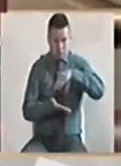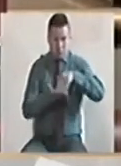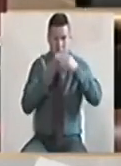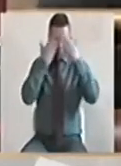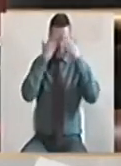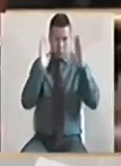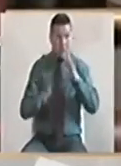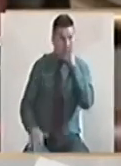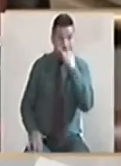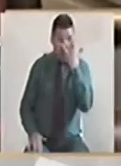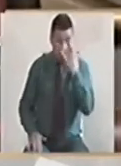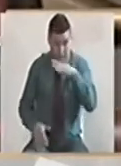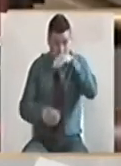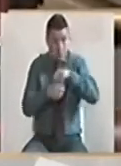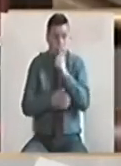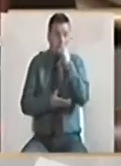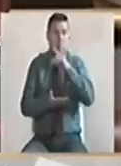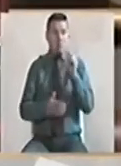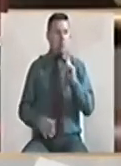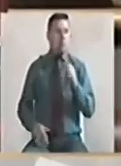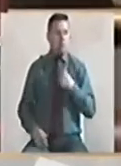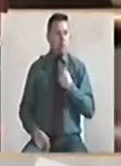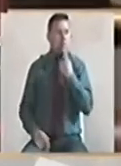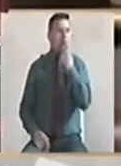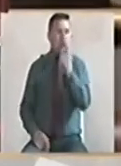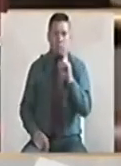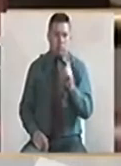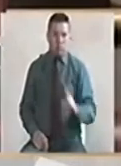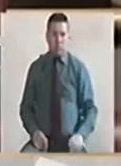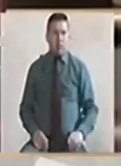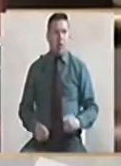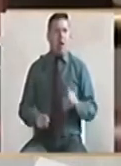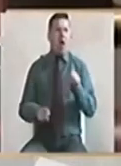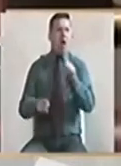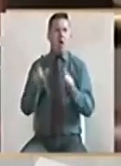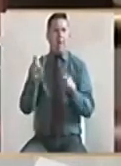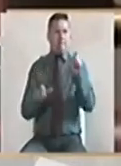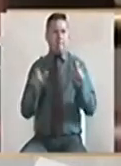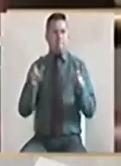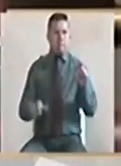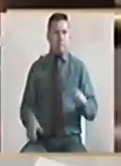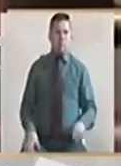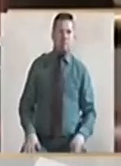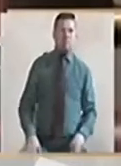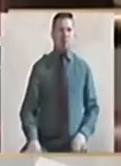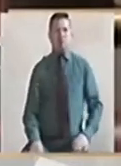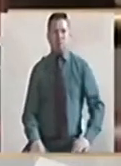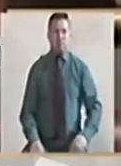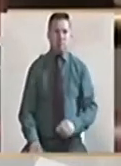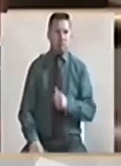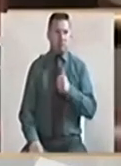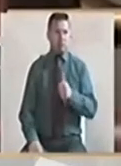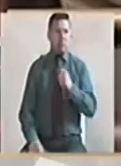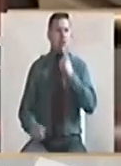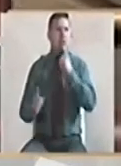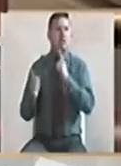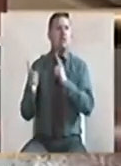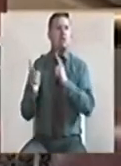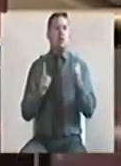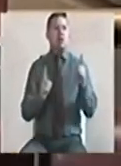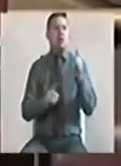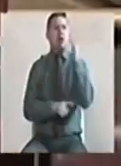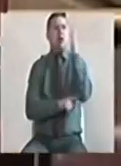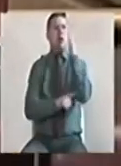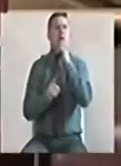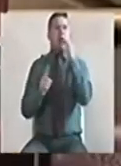es para negros. Tengo que manifestar que muchas personas tienen un excelente discurso en público